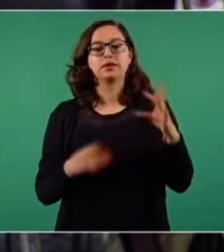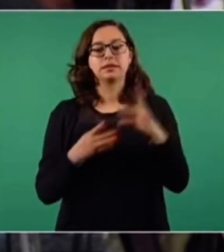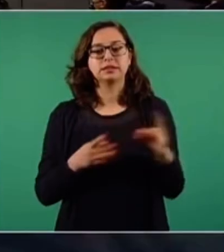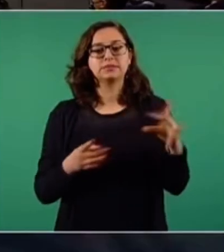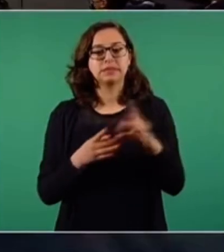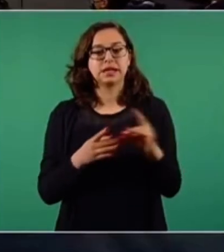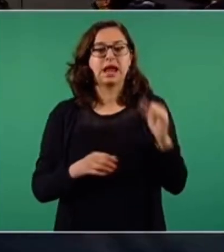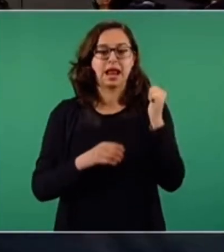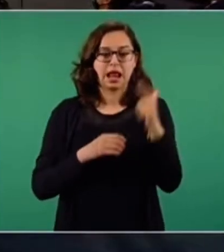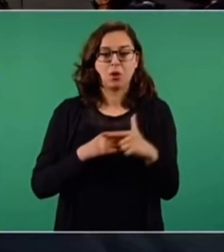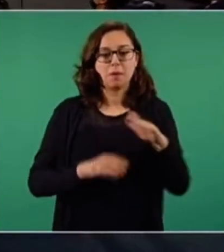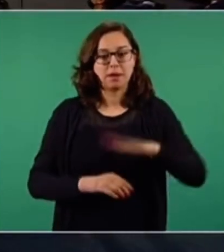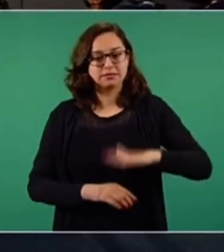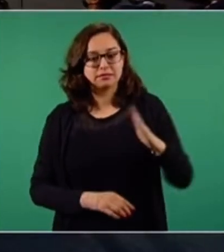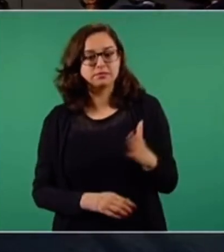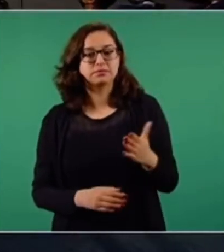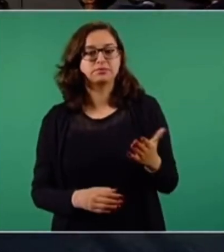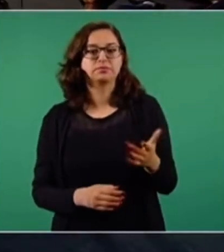doctor Gatel. Buen día.